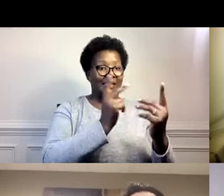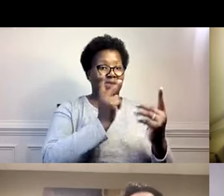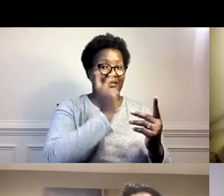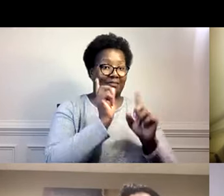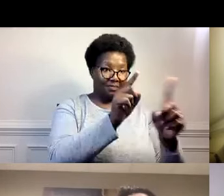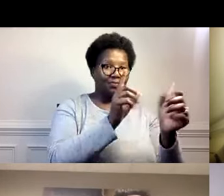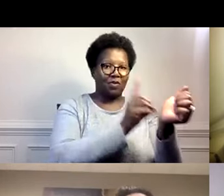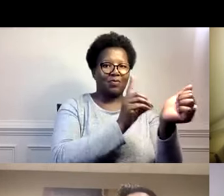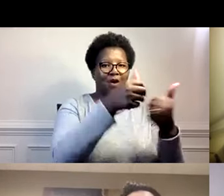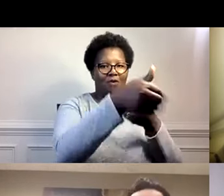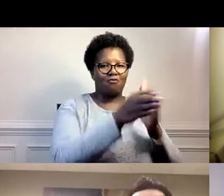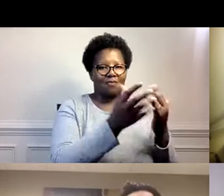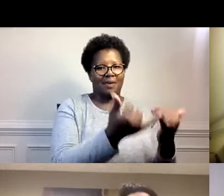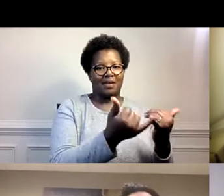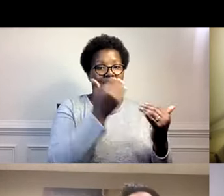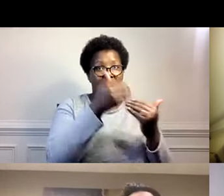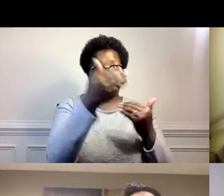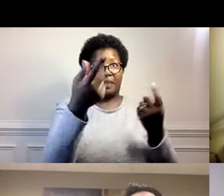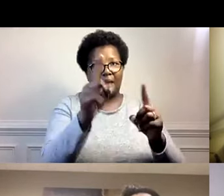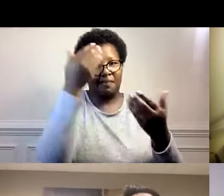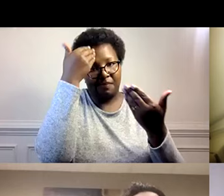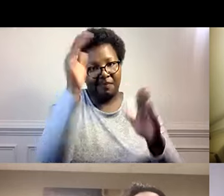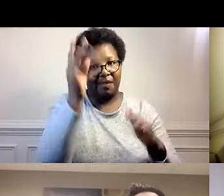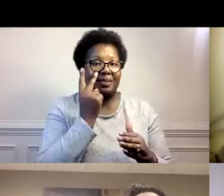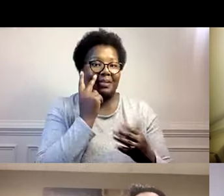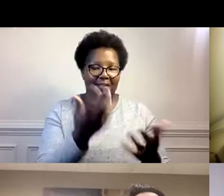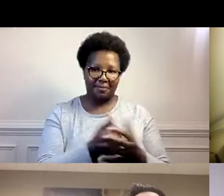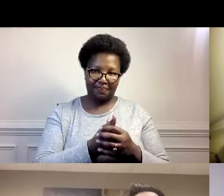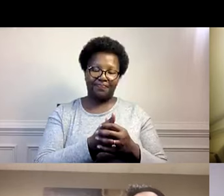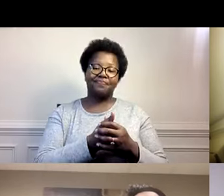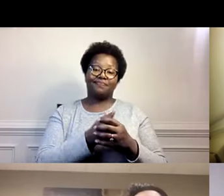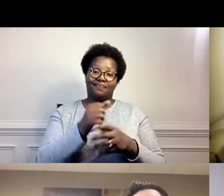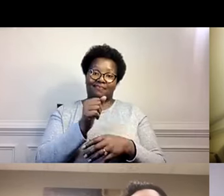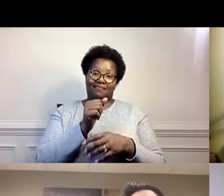pasa. Parece que los casos van en aumento otra vez. Así que vamos a ver.